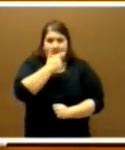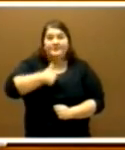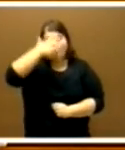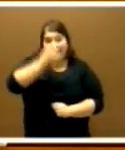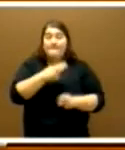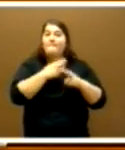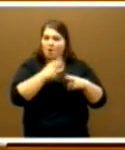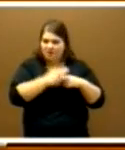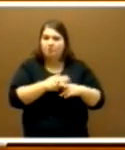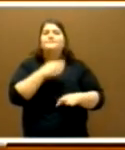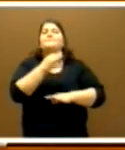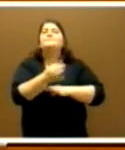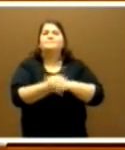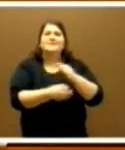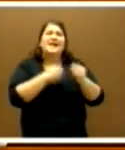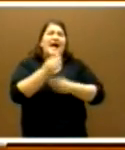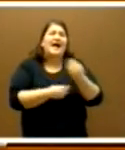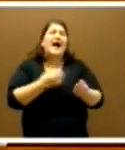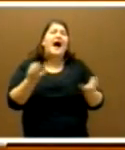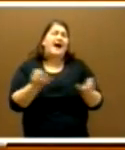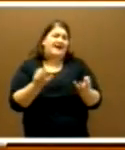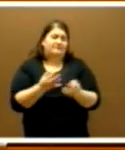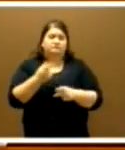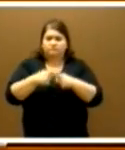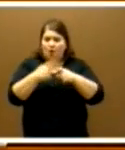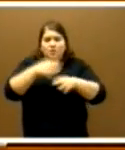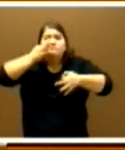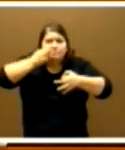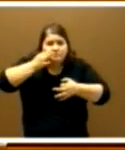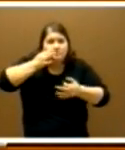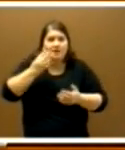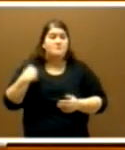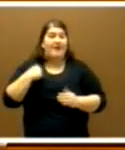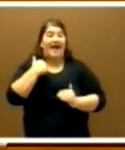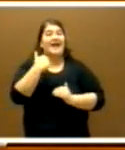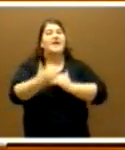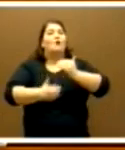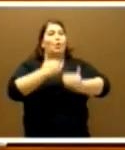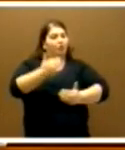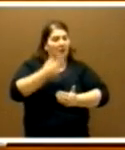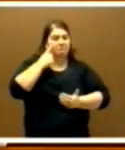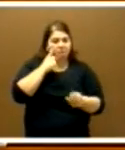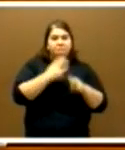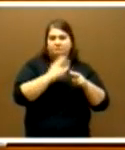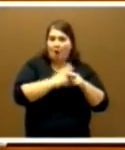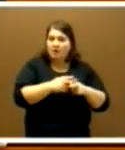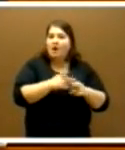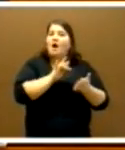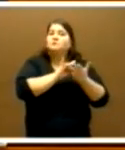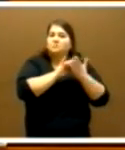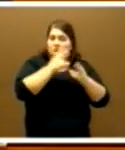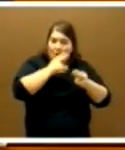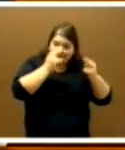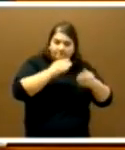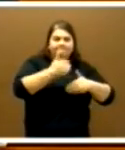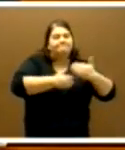de intentar hacer las cosas posibles y, entonces, en la evolución del desarrollo de las políticas públicas, vamos